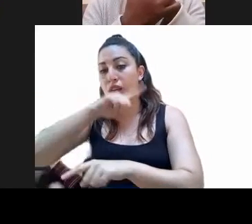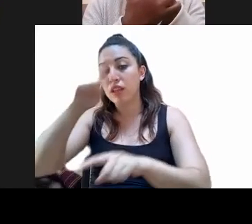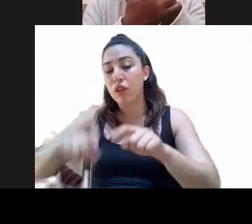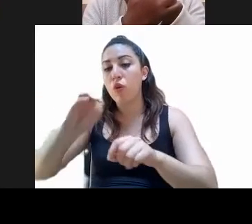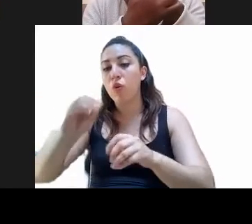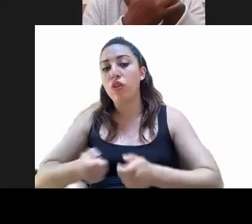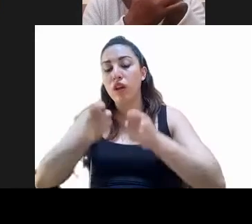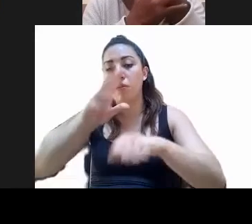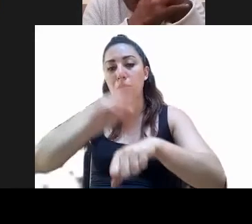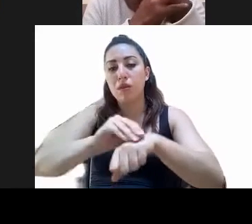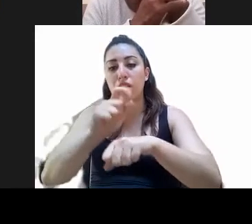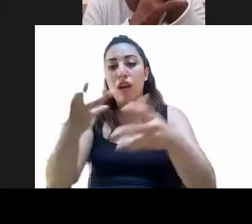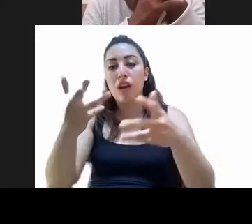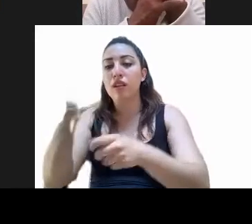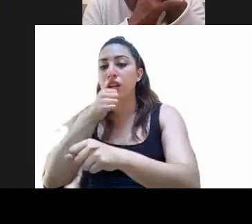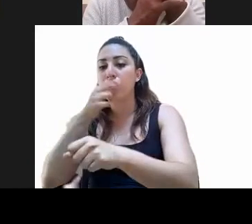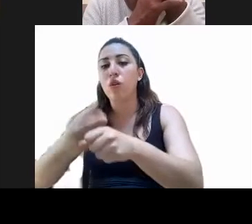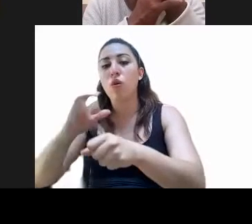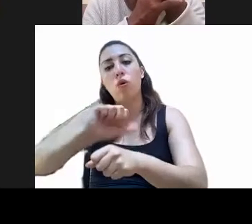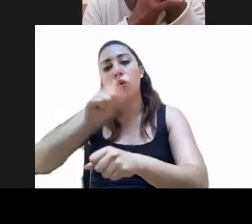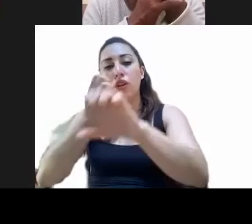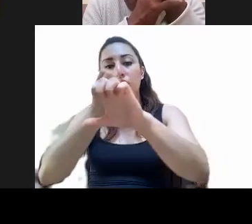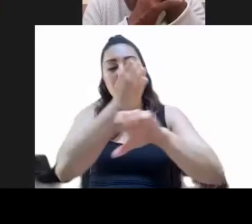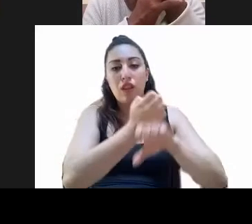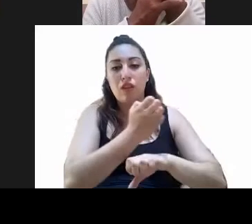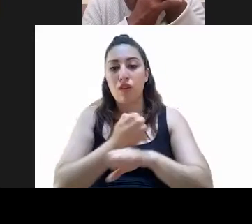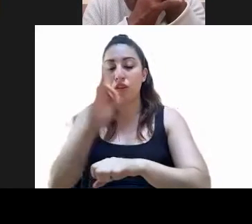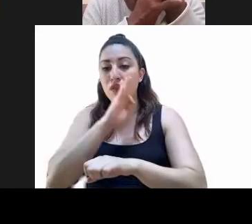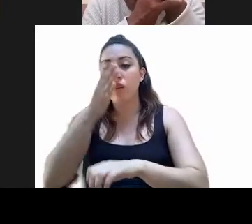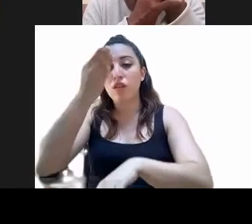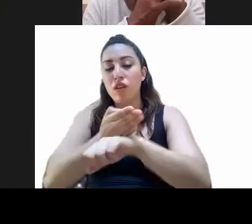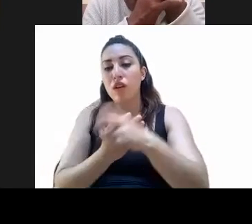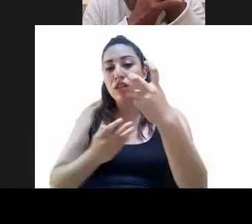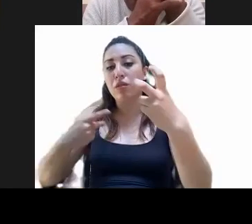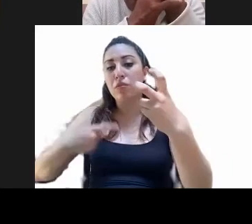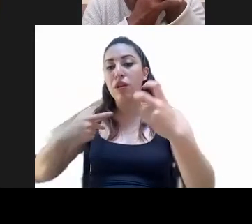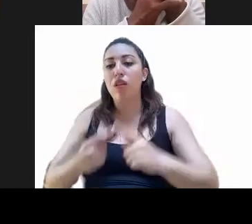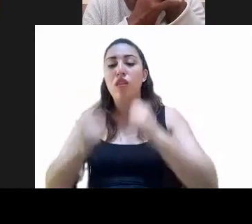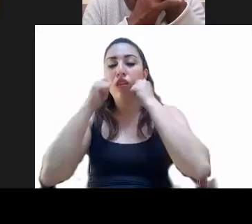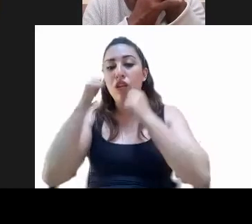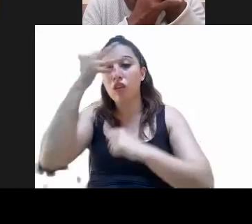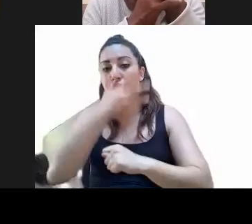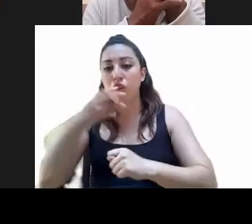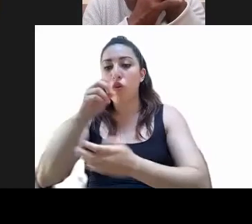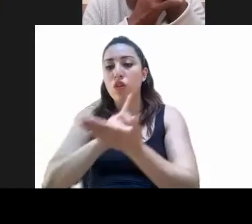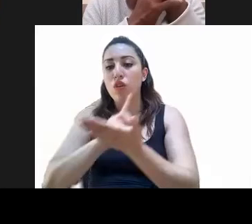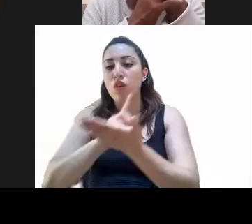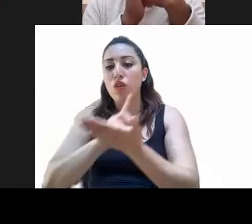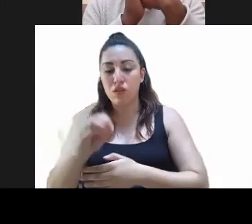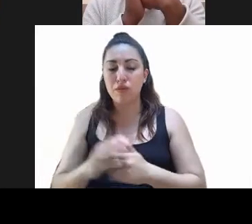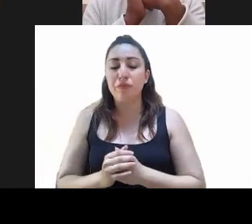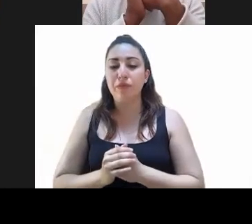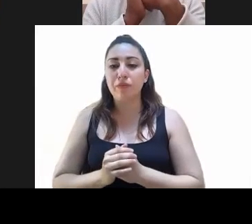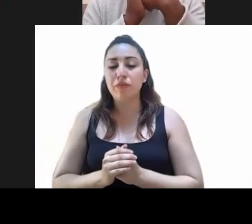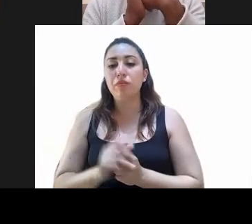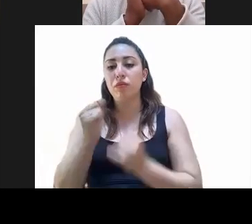CEMOVI o cualquier autentidad federativa del país al momento de sancionar a una persona por conducir bajo los efectos del alcohol y o narcóticos. Propone